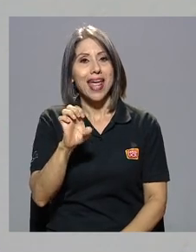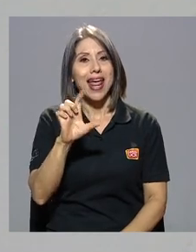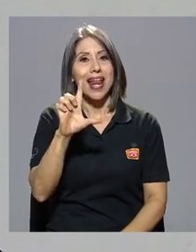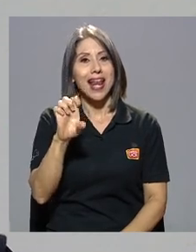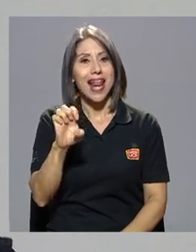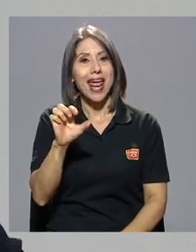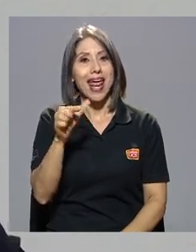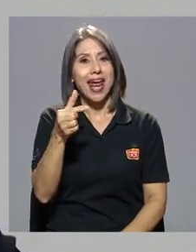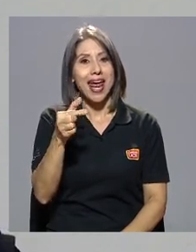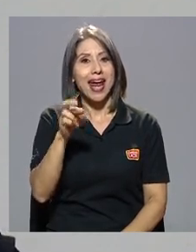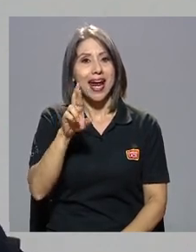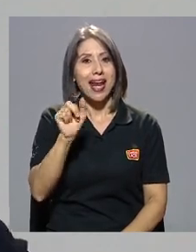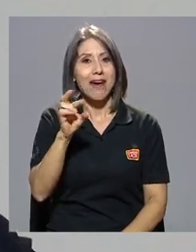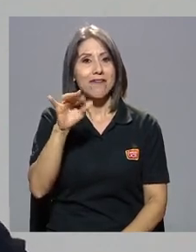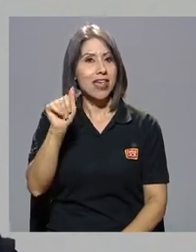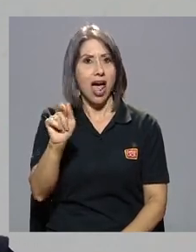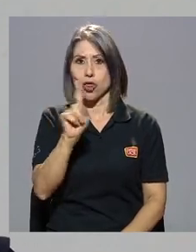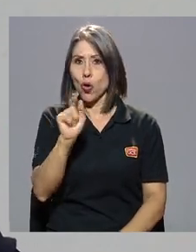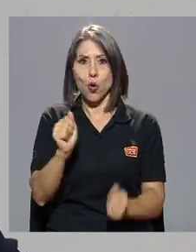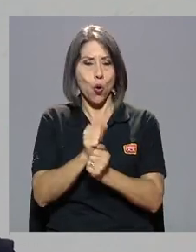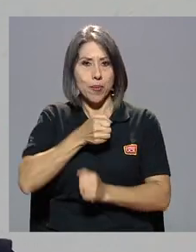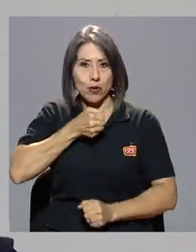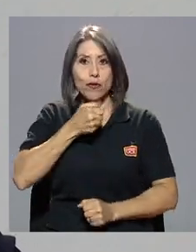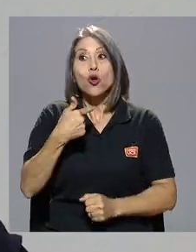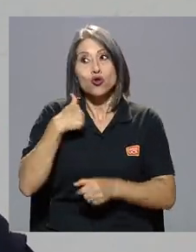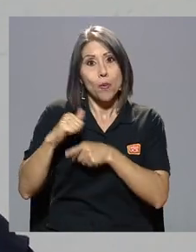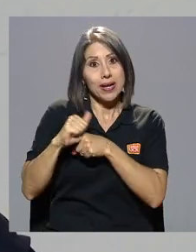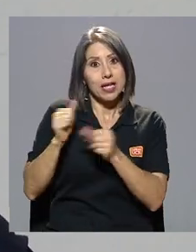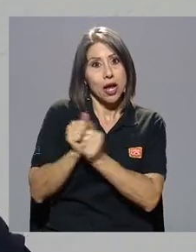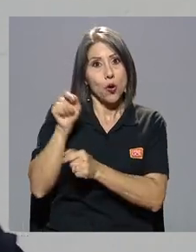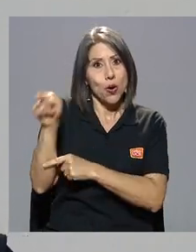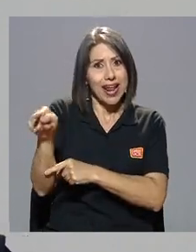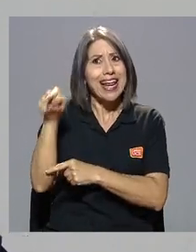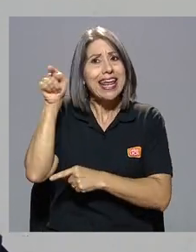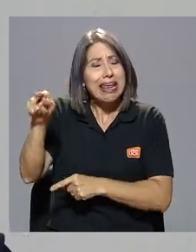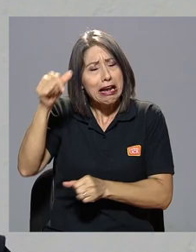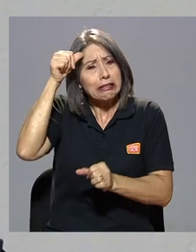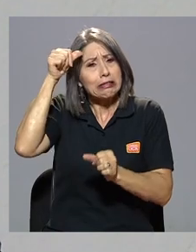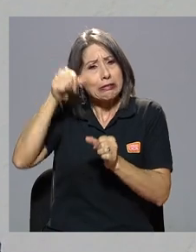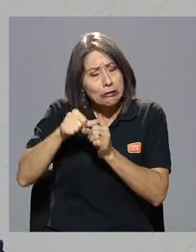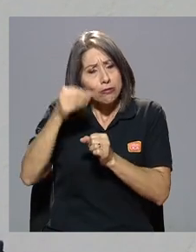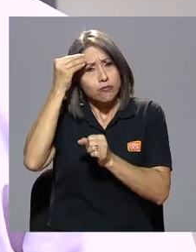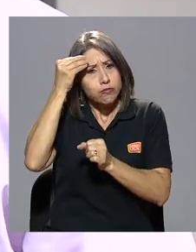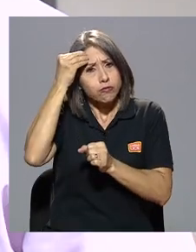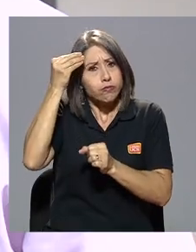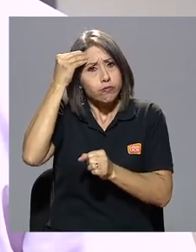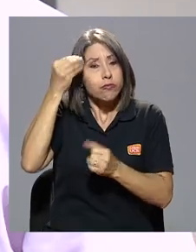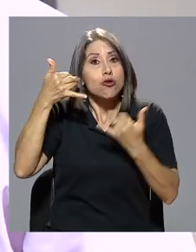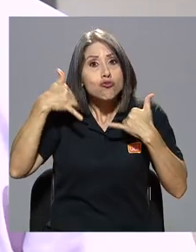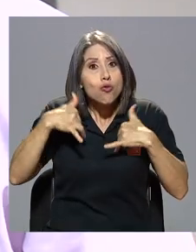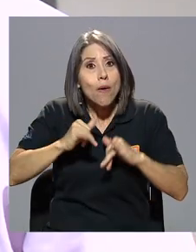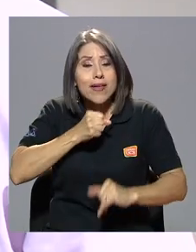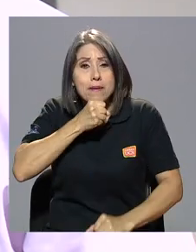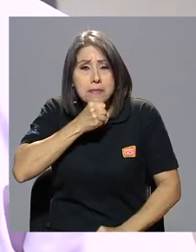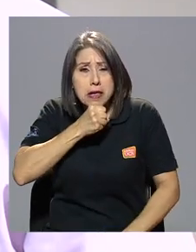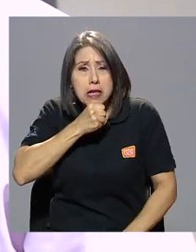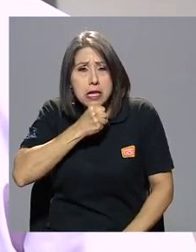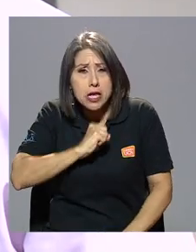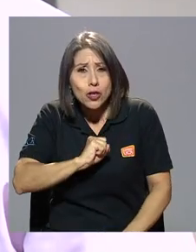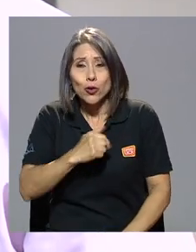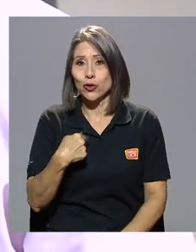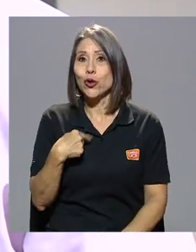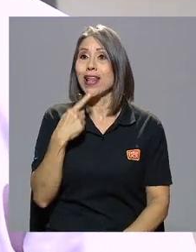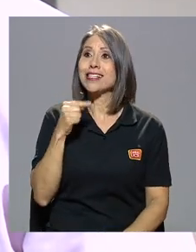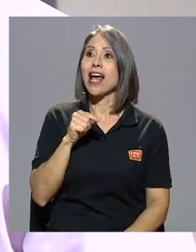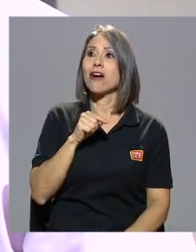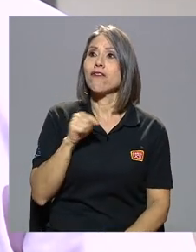porque yo practiqué radiotelegrafía con él y tenía una memoria que viejito todavía, raya a